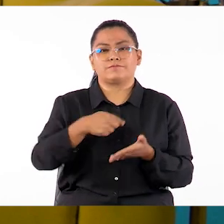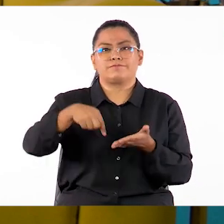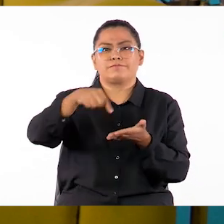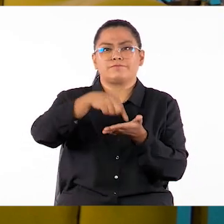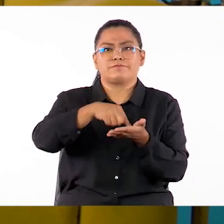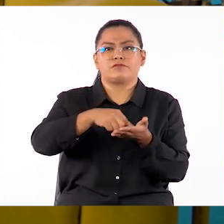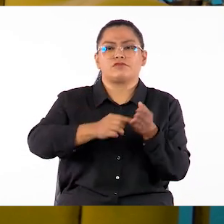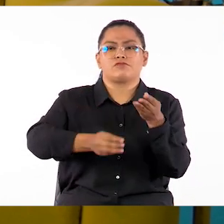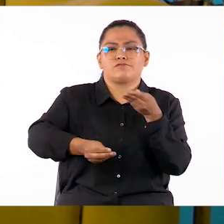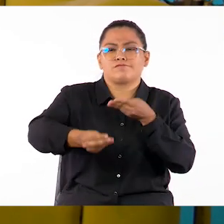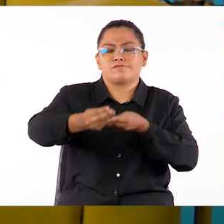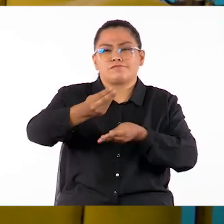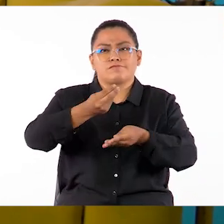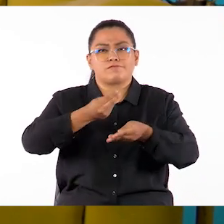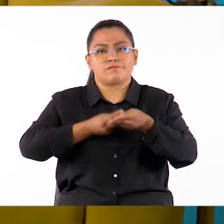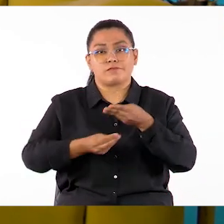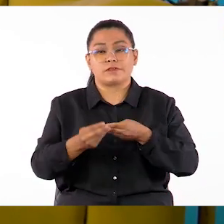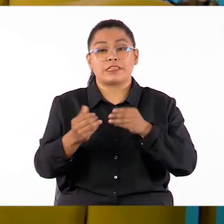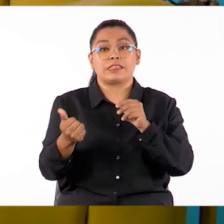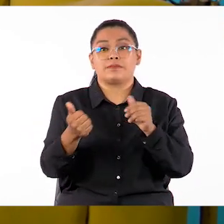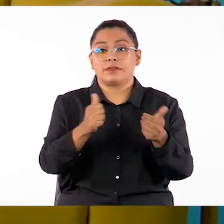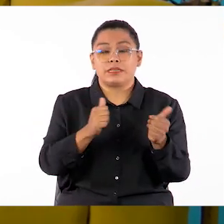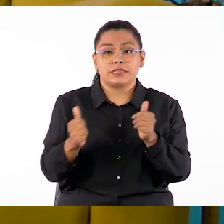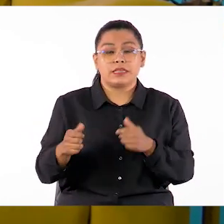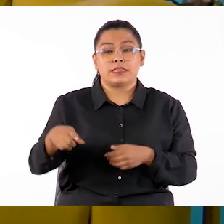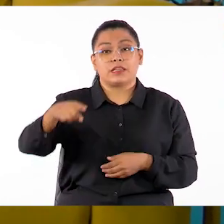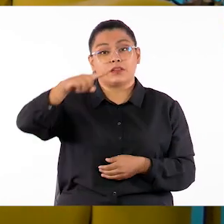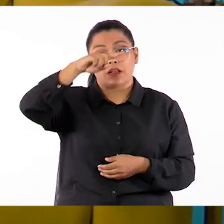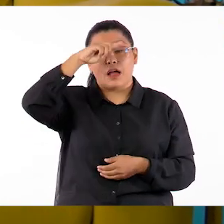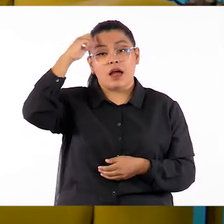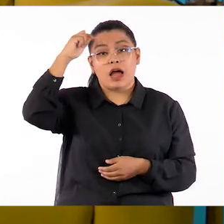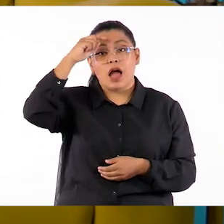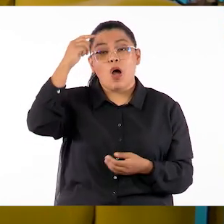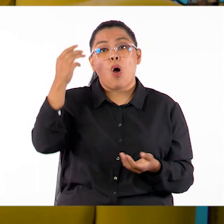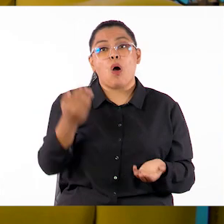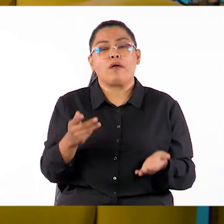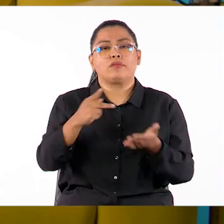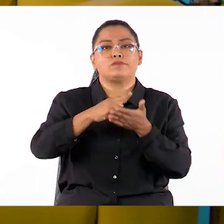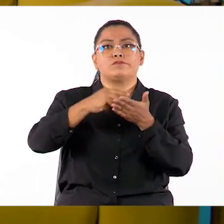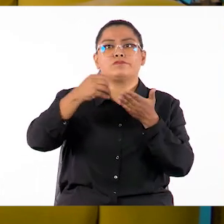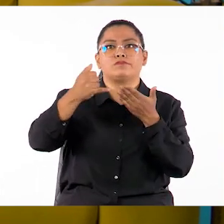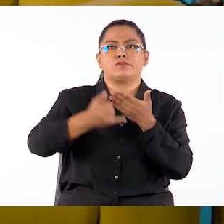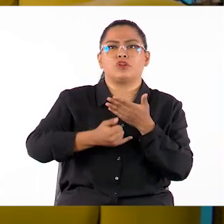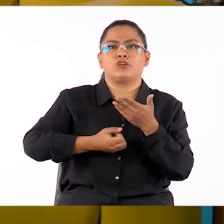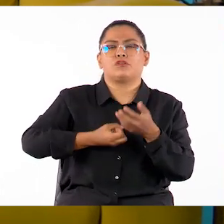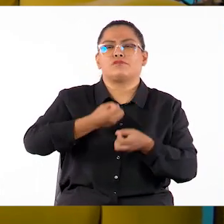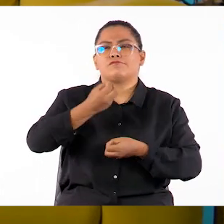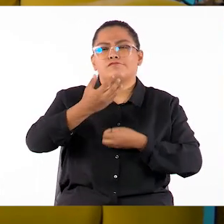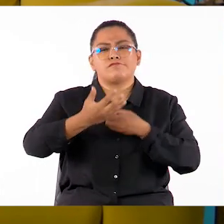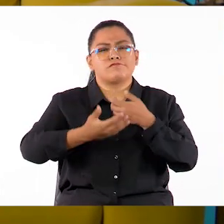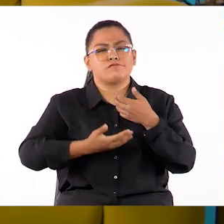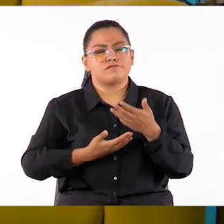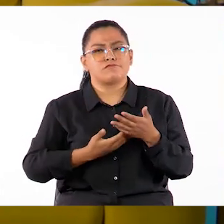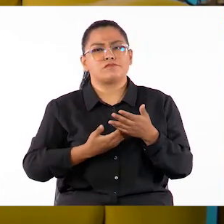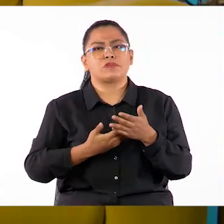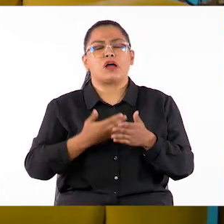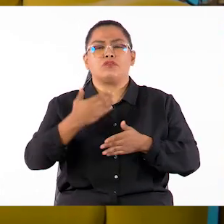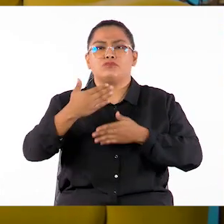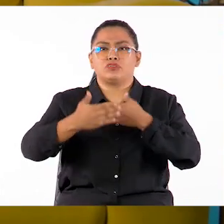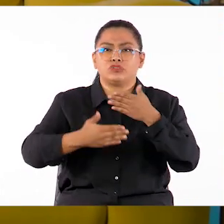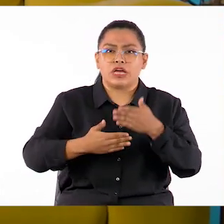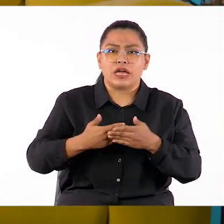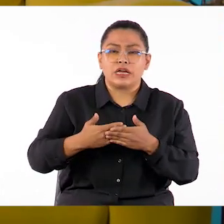intercambios a partir del trabajo en proyectos. También para comentar avances en las producciones y recibir